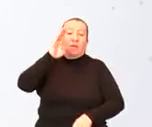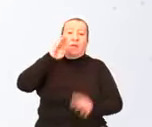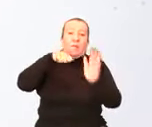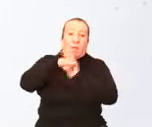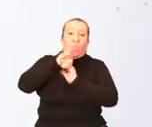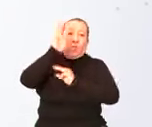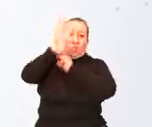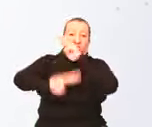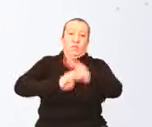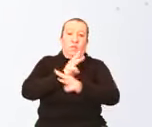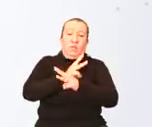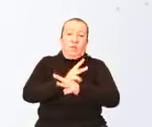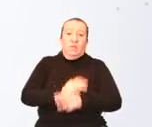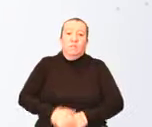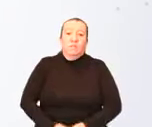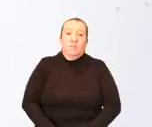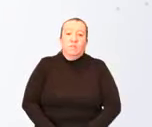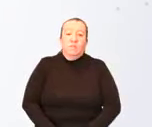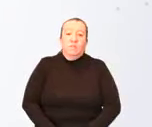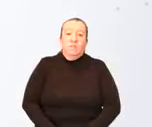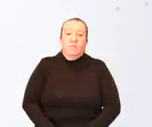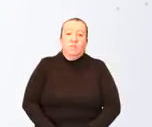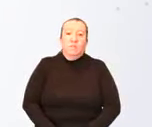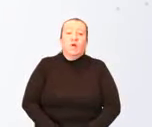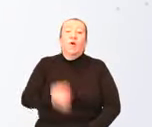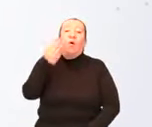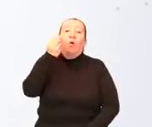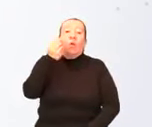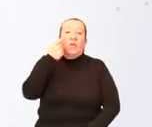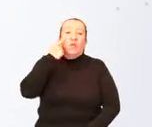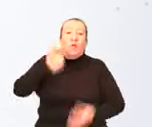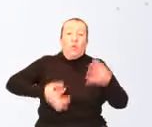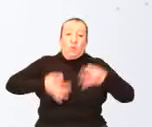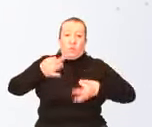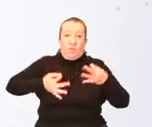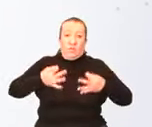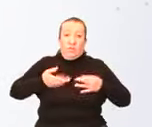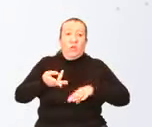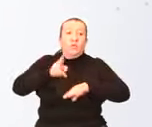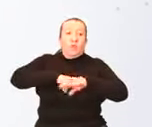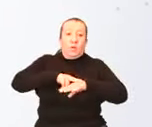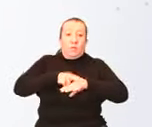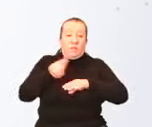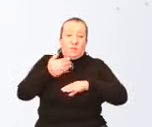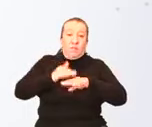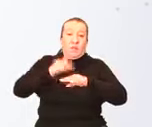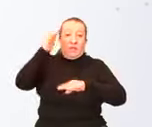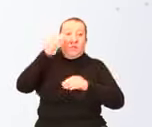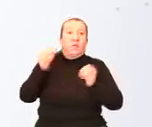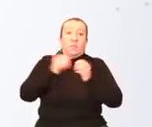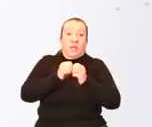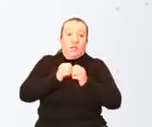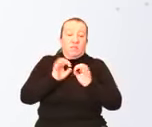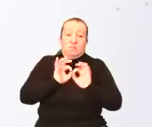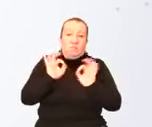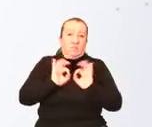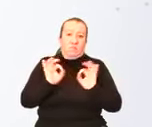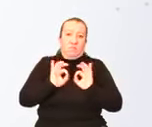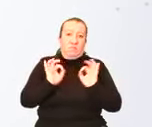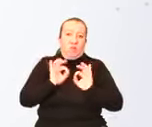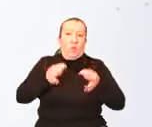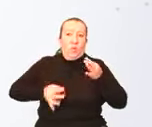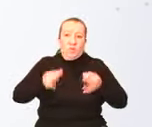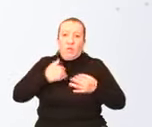Internacional. ¿Saben cuántos juicios por sobreprecio hay? que yo sé, hasta donde sé ninguno. Puede ser previo uno o dos, no sé. Pero las Naciones